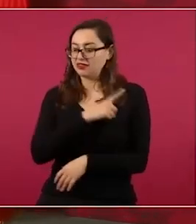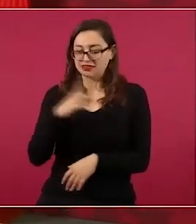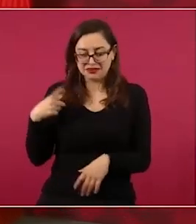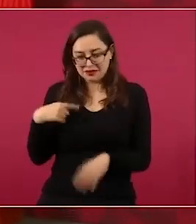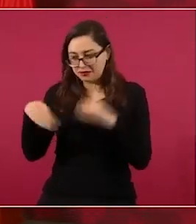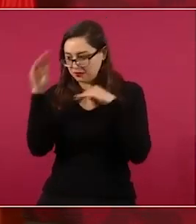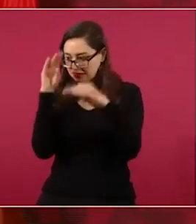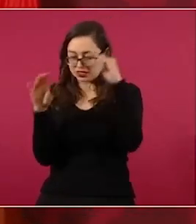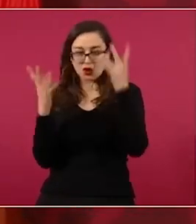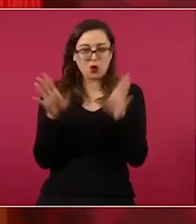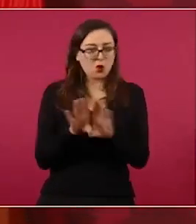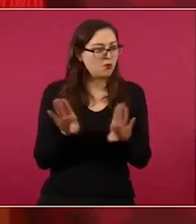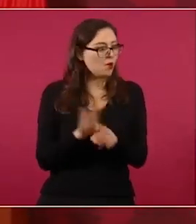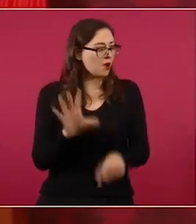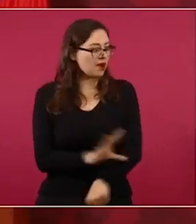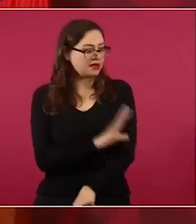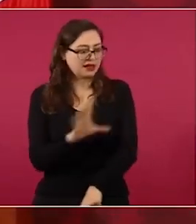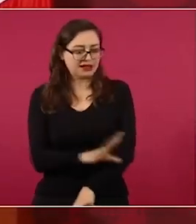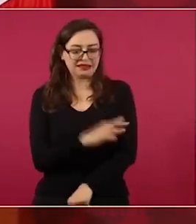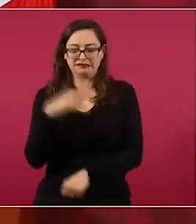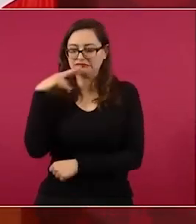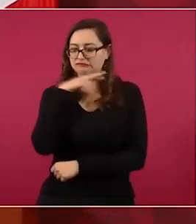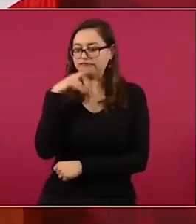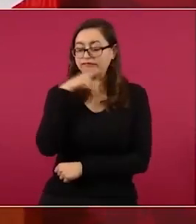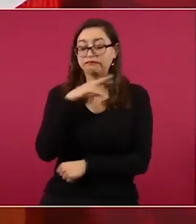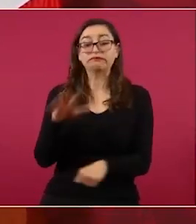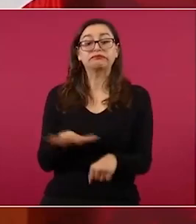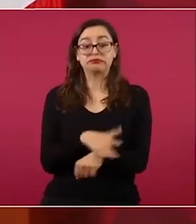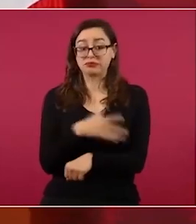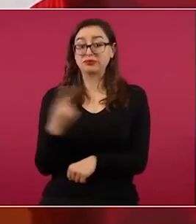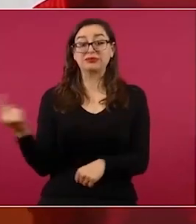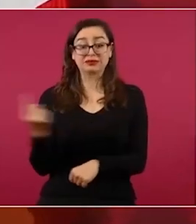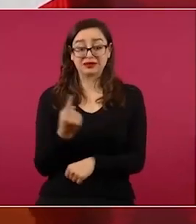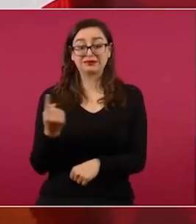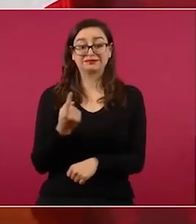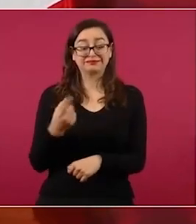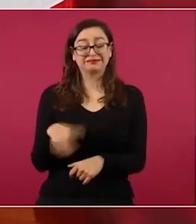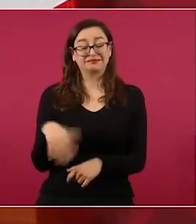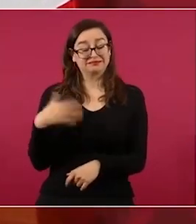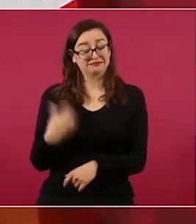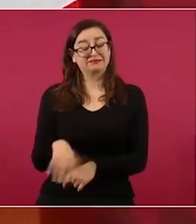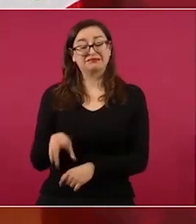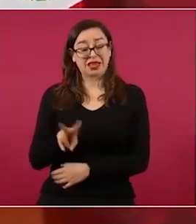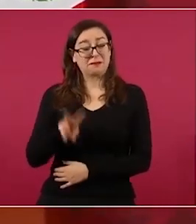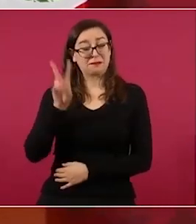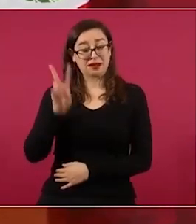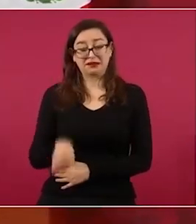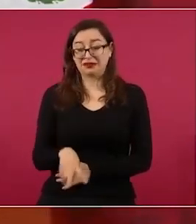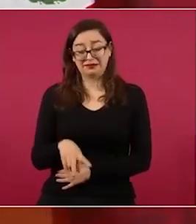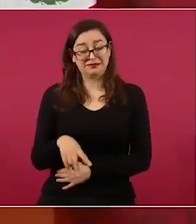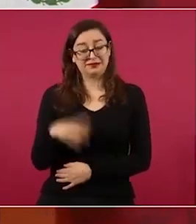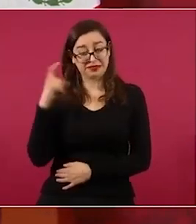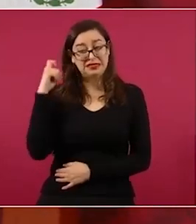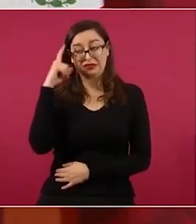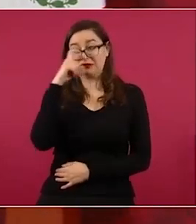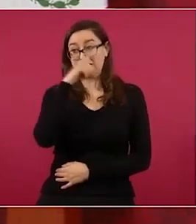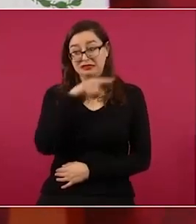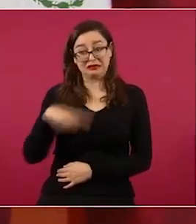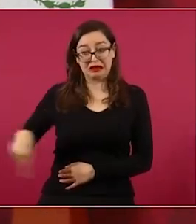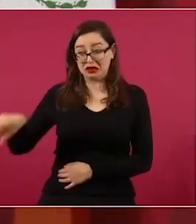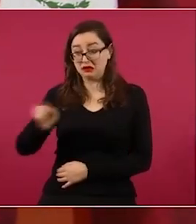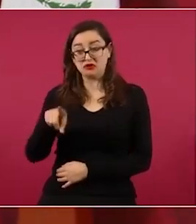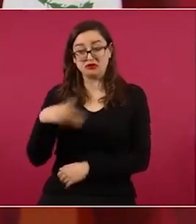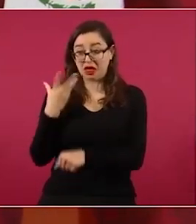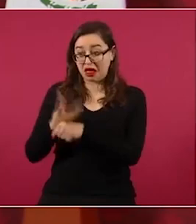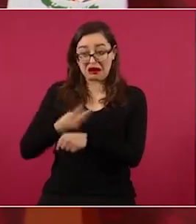energéticas, porque sí se prevé hacia adelante que se